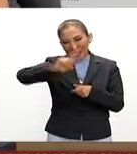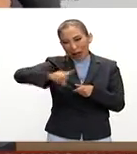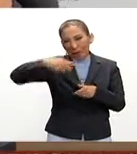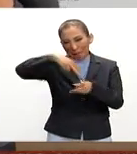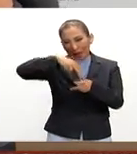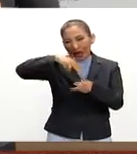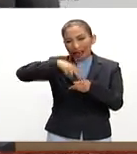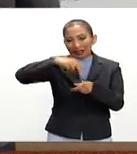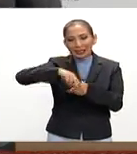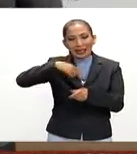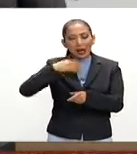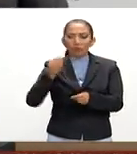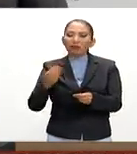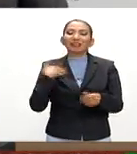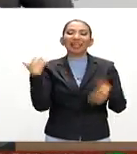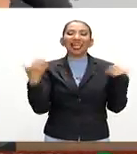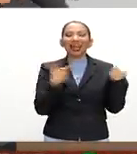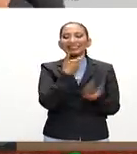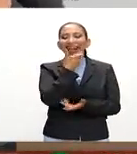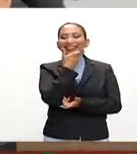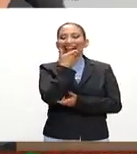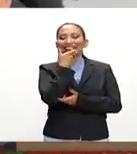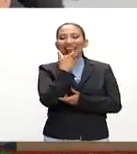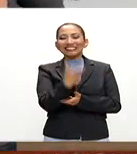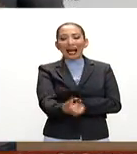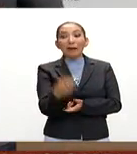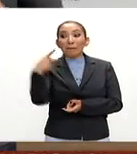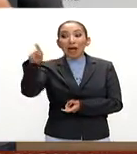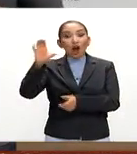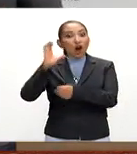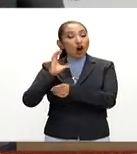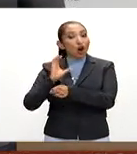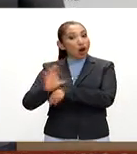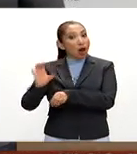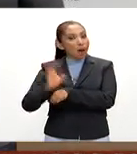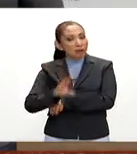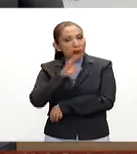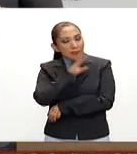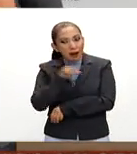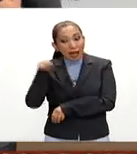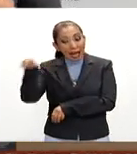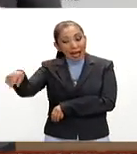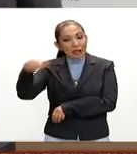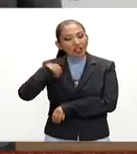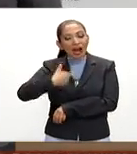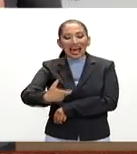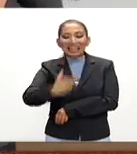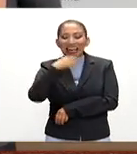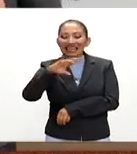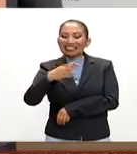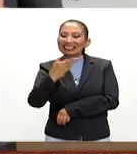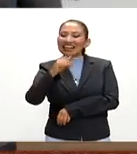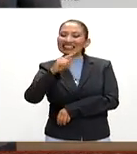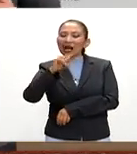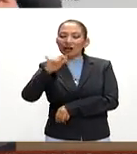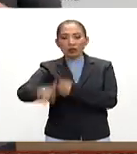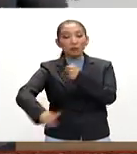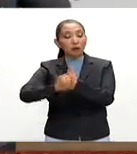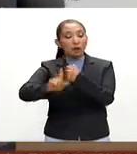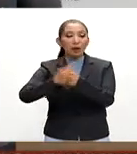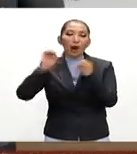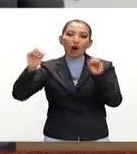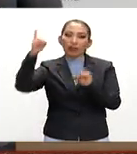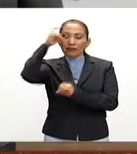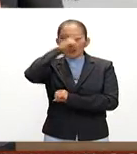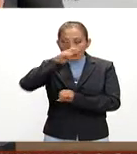parque es una labor que muchos disfrutamos solo que los colombianos no lo ven así para ellos un chicharrón es un problema o una